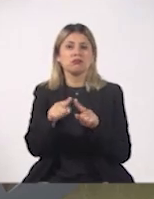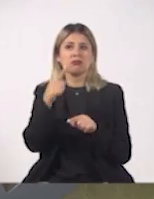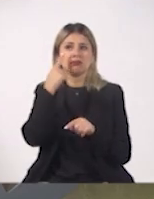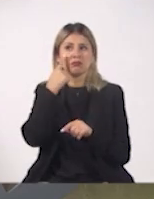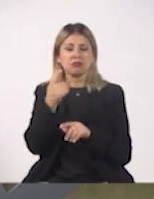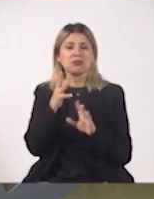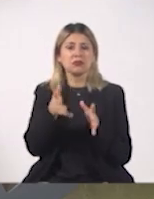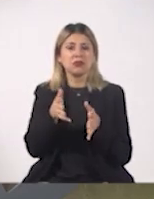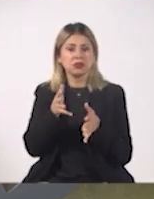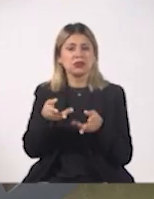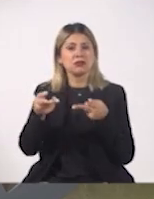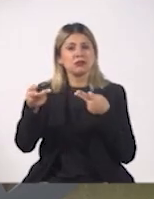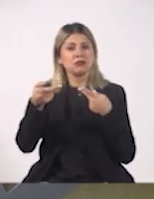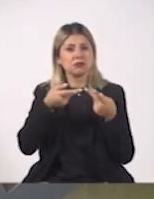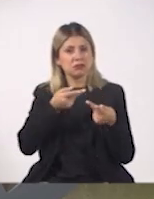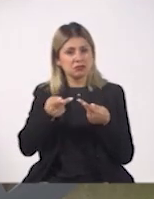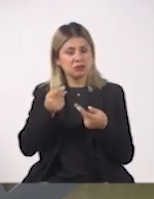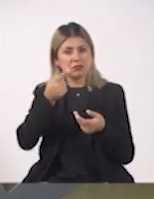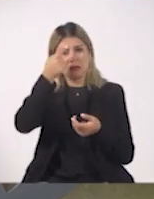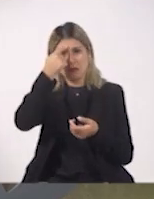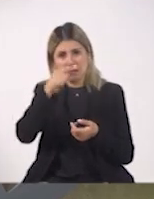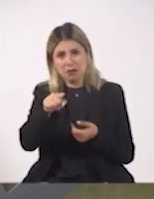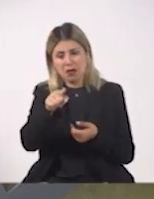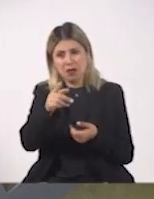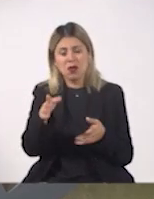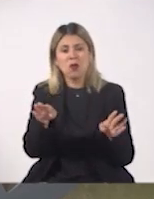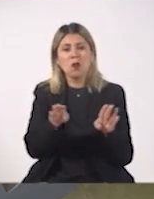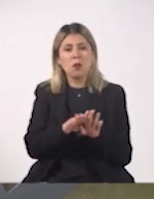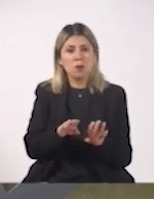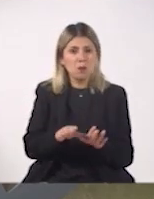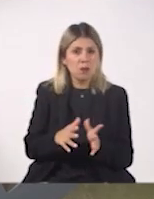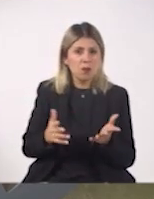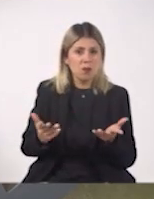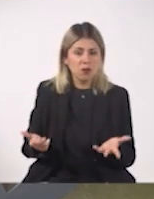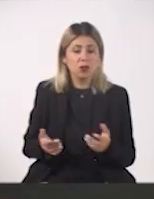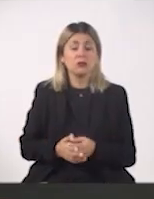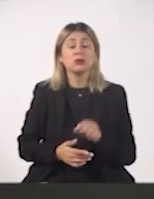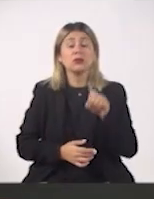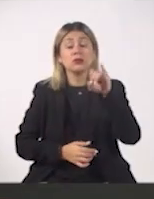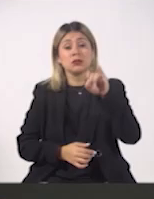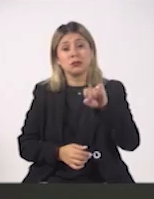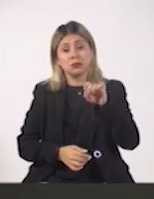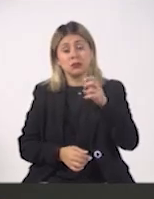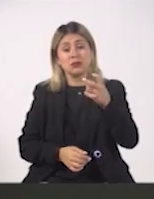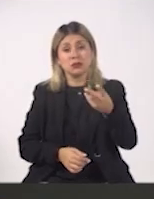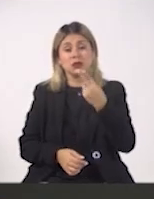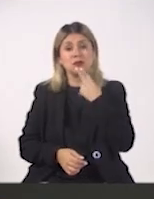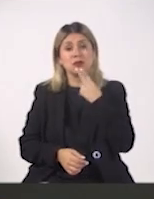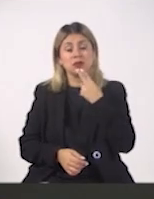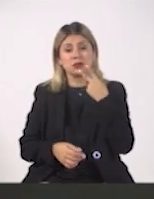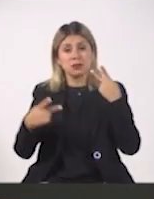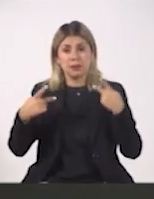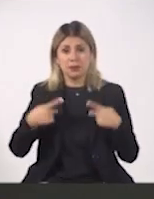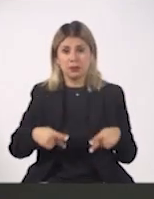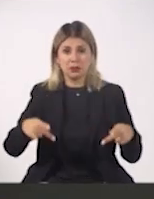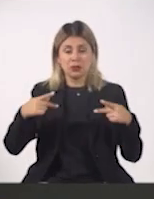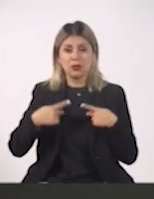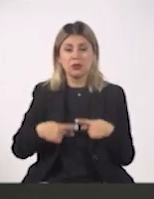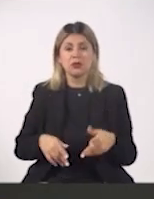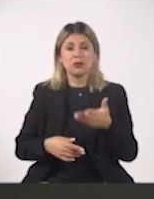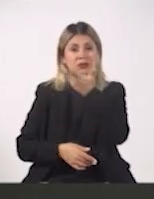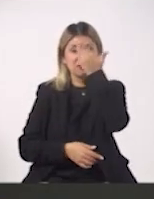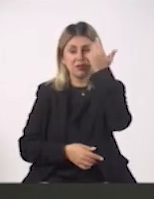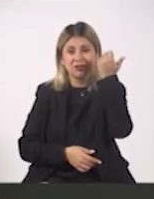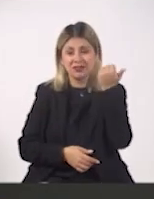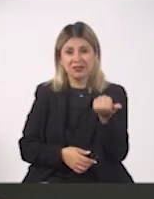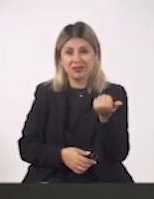ya le empiezas a picar y es para qué será. Eso cómo se come, ¿no? Así es. Inclusive, mira, una cosa que es muy útil que de repente la gente no sabe del todo